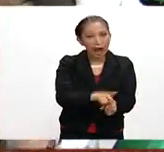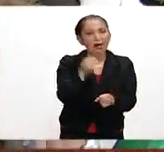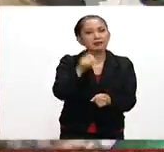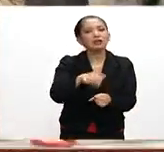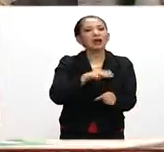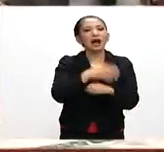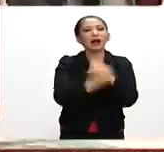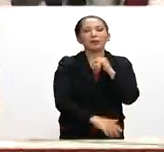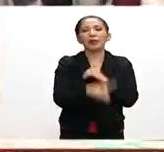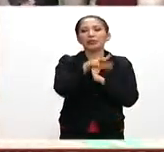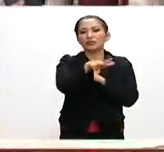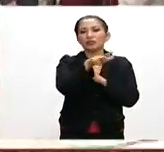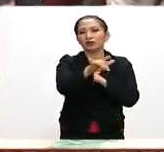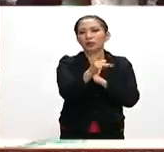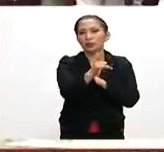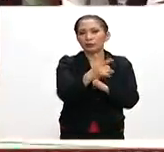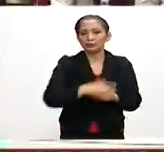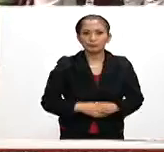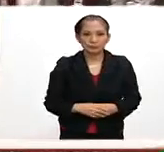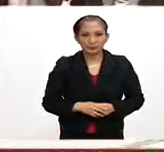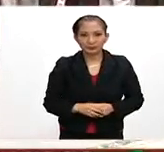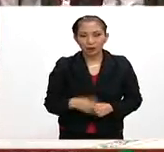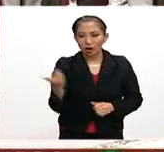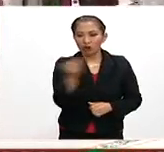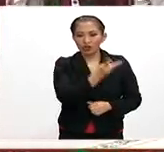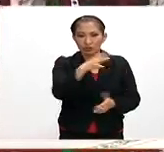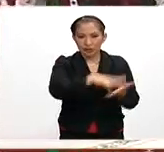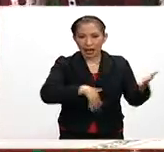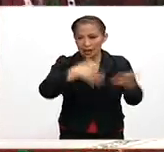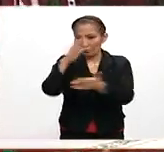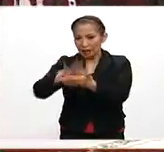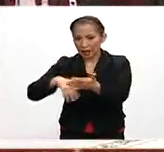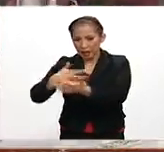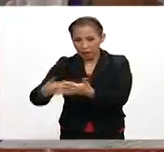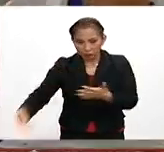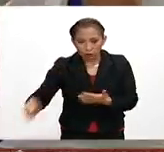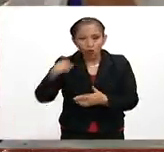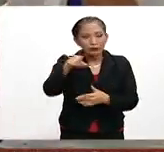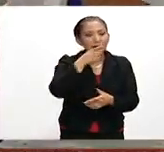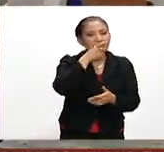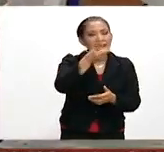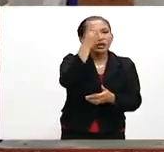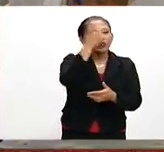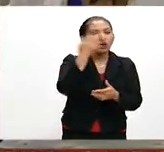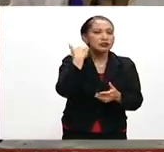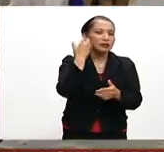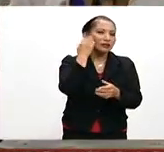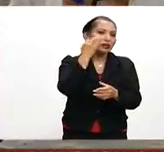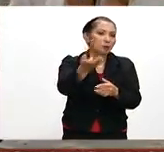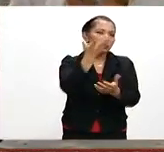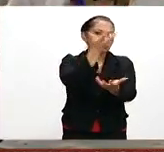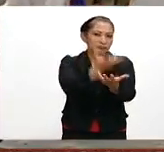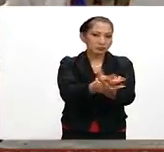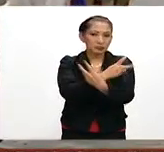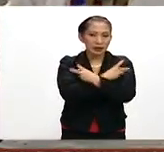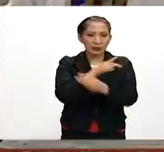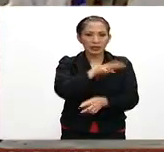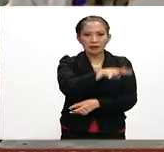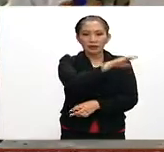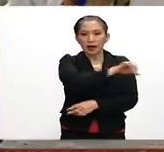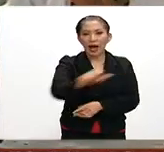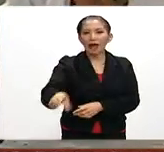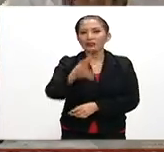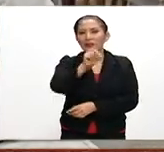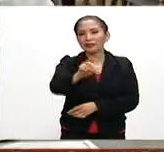será el 18 de julio. En ambos calendarios escolares se señalan dos periodos vacacionales, del 19